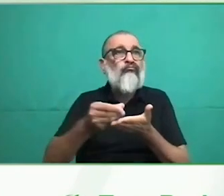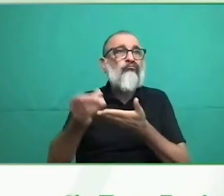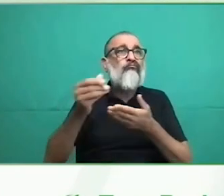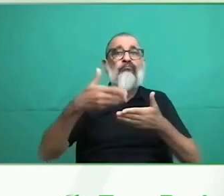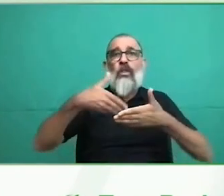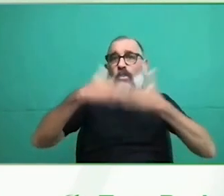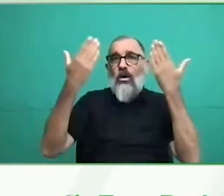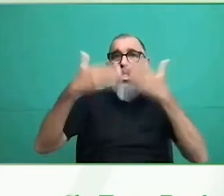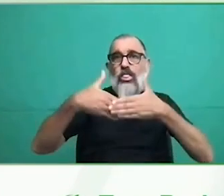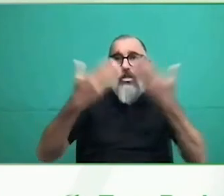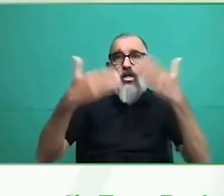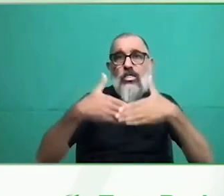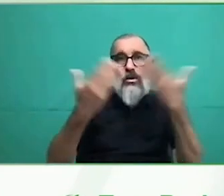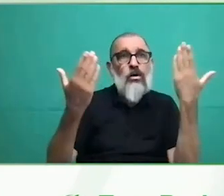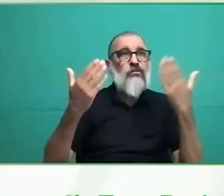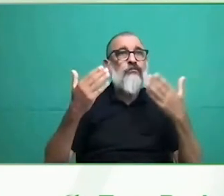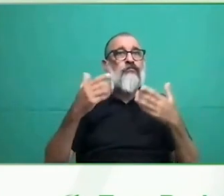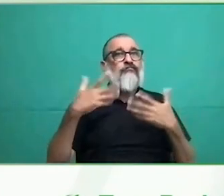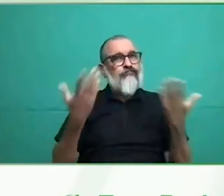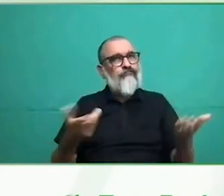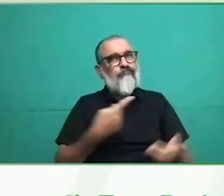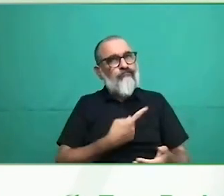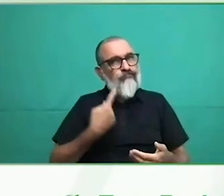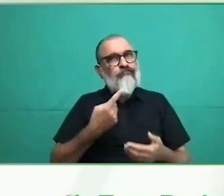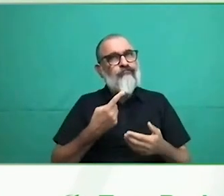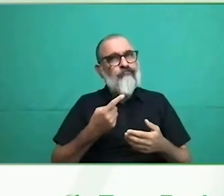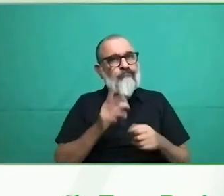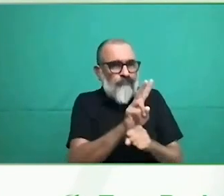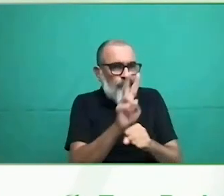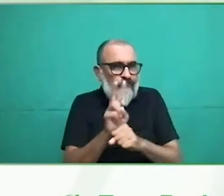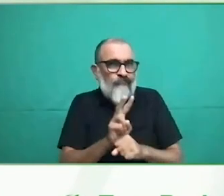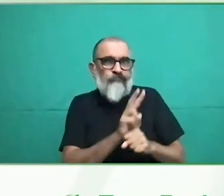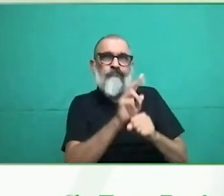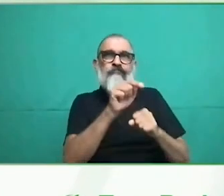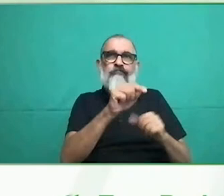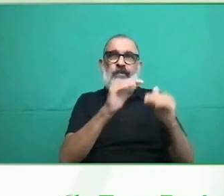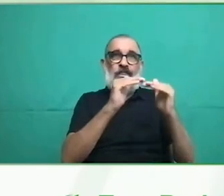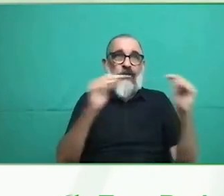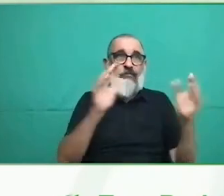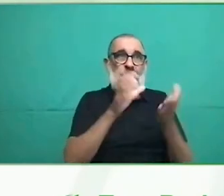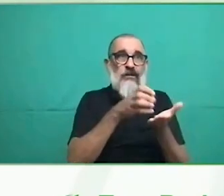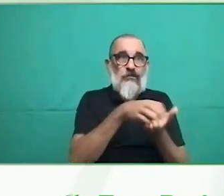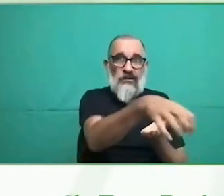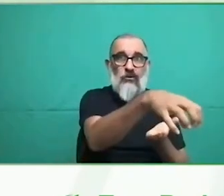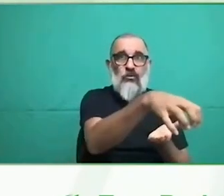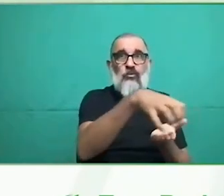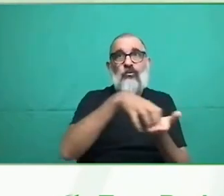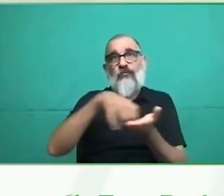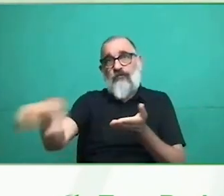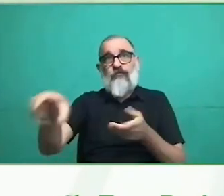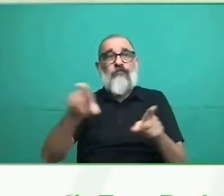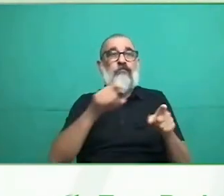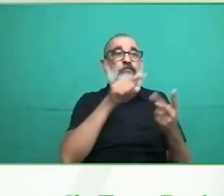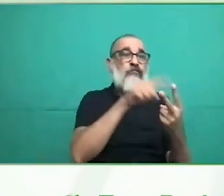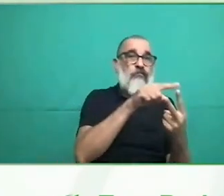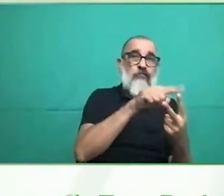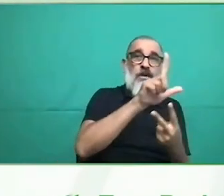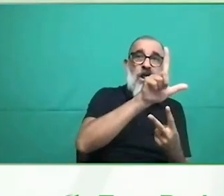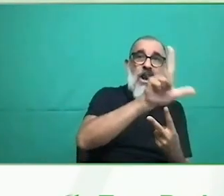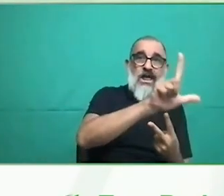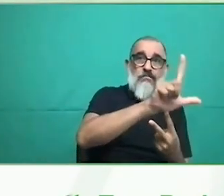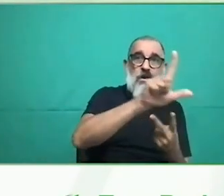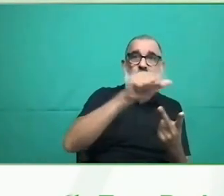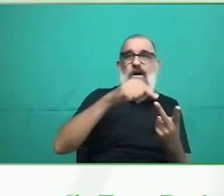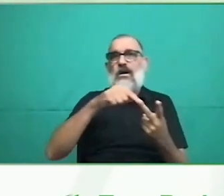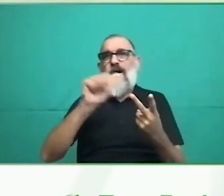inclusive ganó un capital semilla de la Embajada de los Estados Unidos. Ellos producen una serie de productos artesanales que los venden y eso hace que ellas